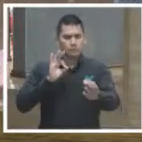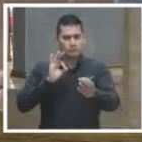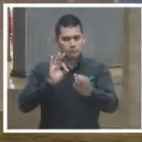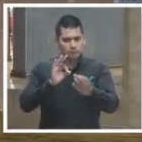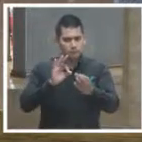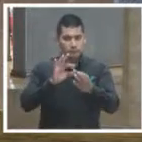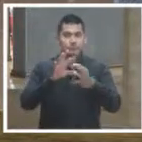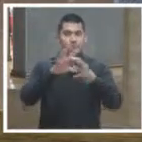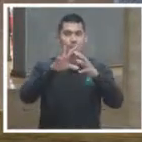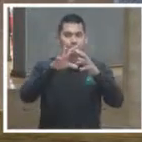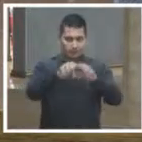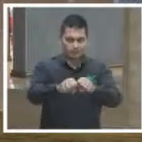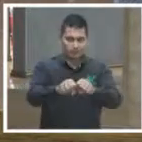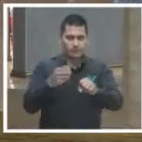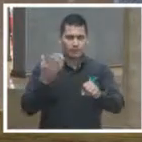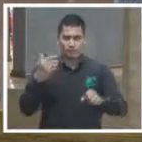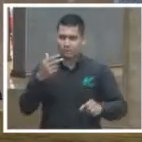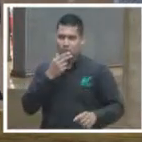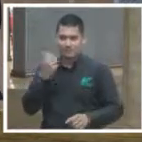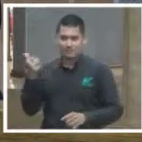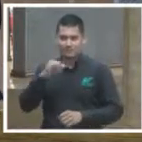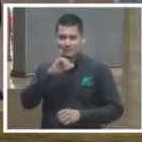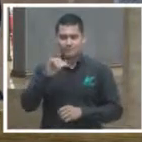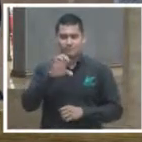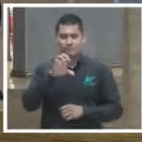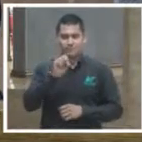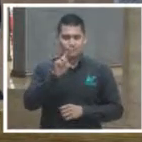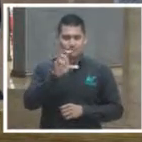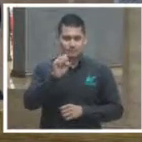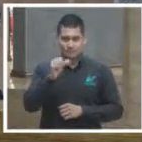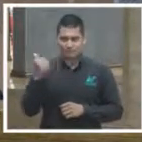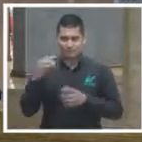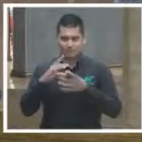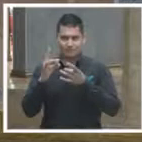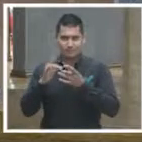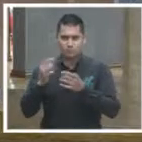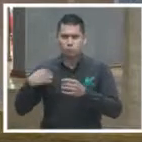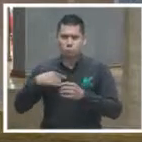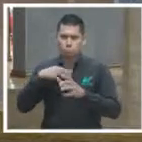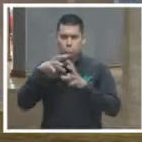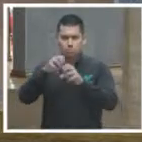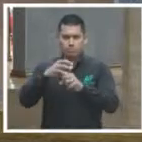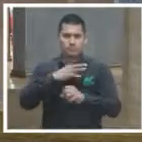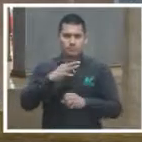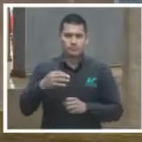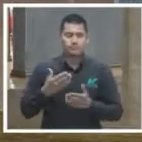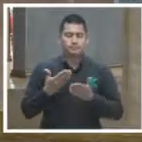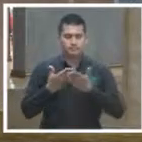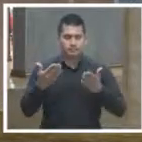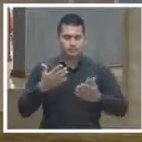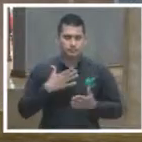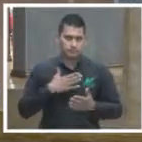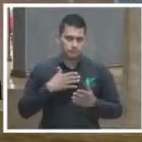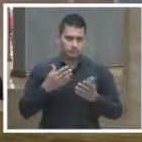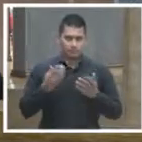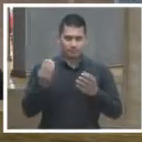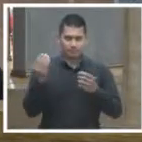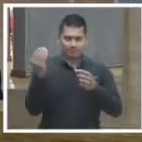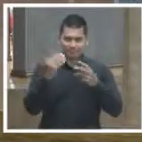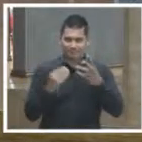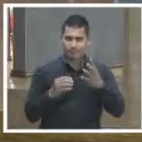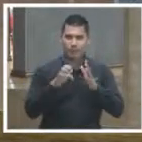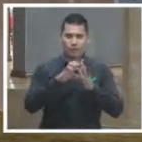objetivos que ya mencionaba Jesús y bueno voy a darles algunos ejemplos